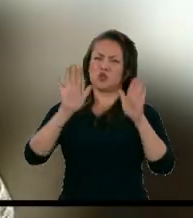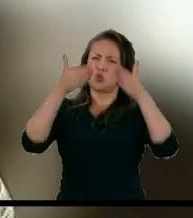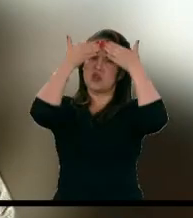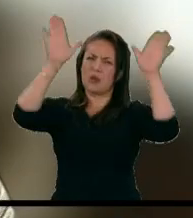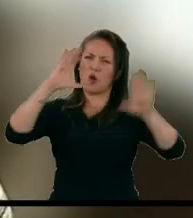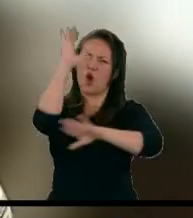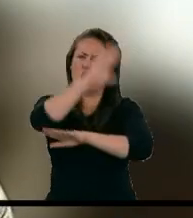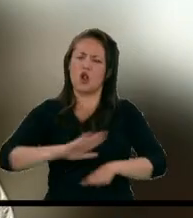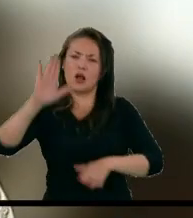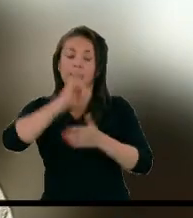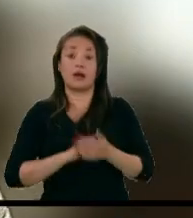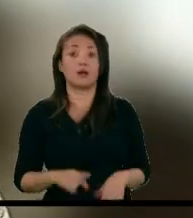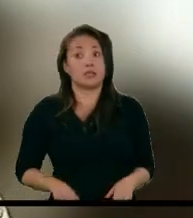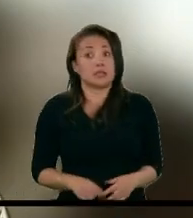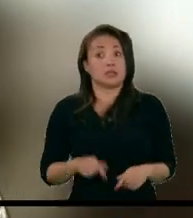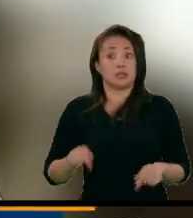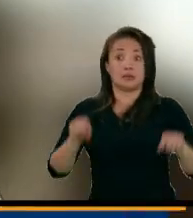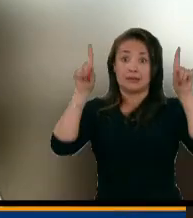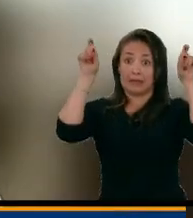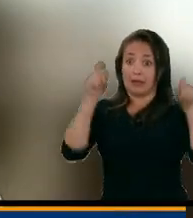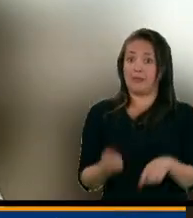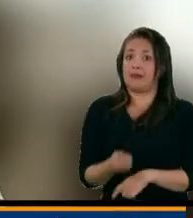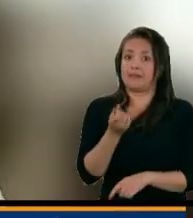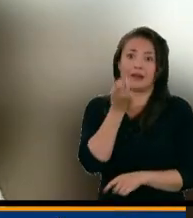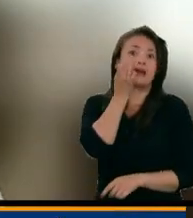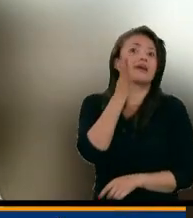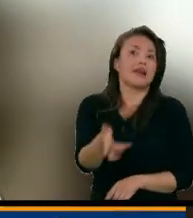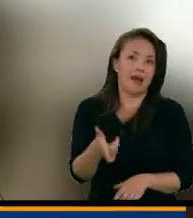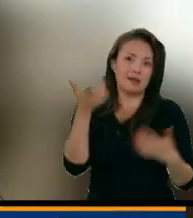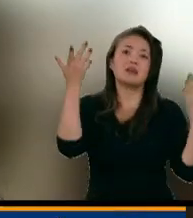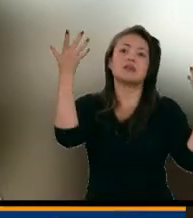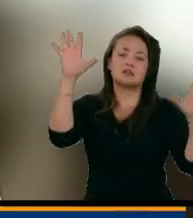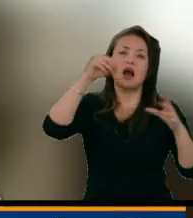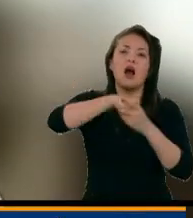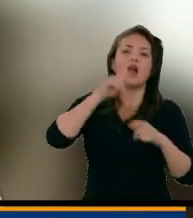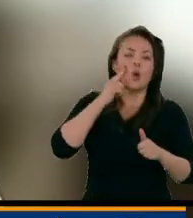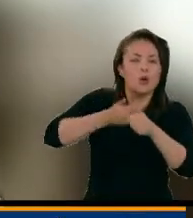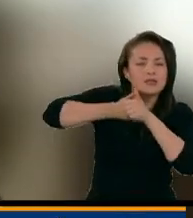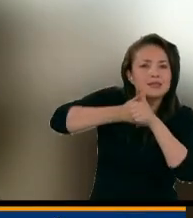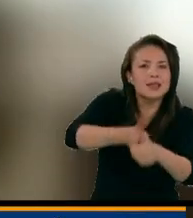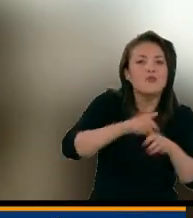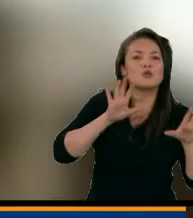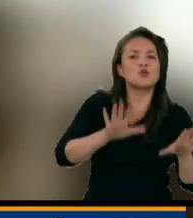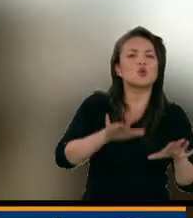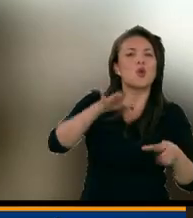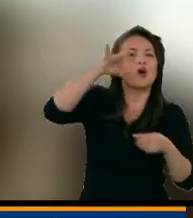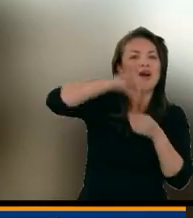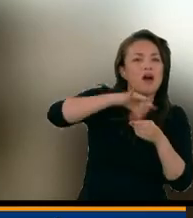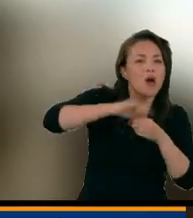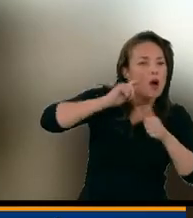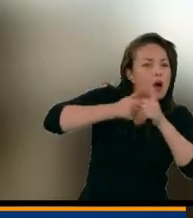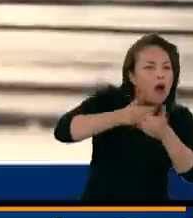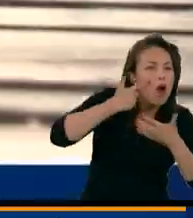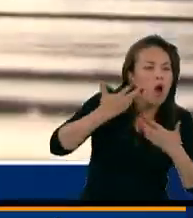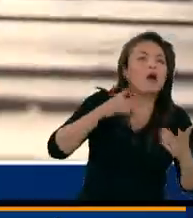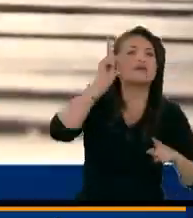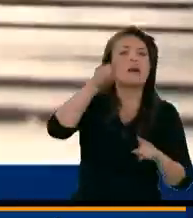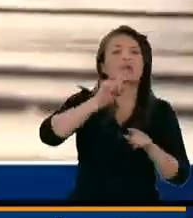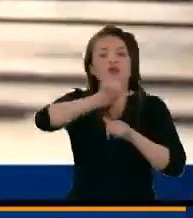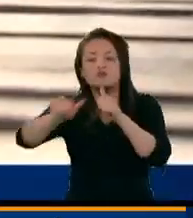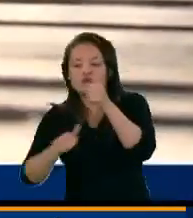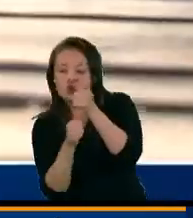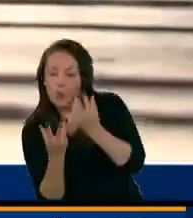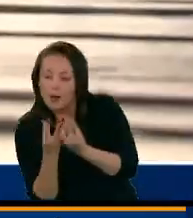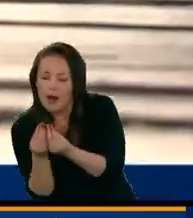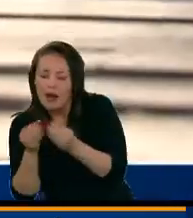Pues es un tema gravísimo, ese tema se ha tocado en una comisión de seguimiento electoral, se ha tocado además en algunas subcomisiones que